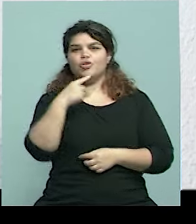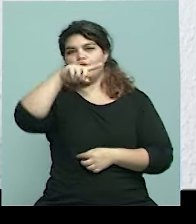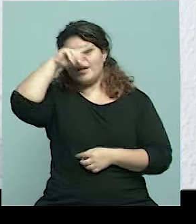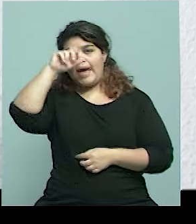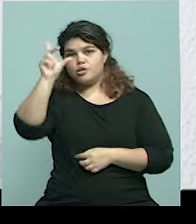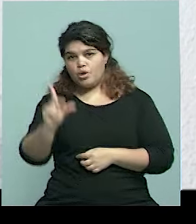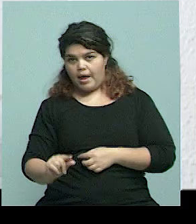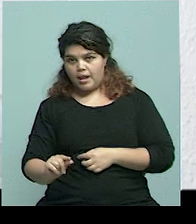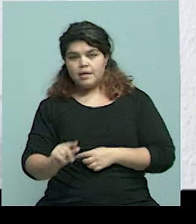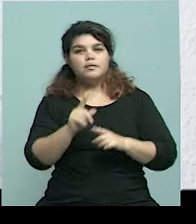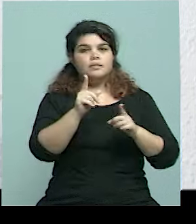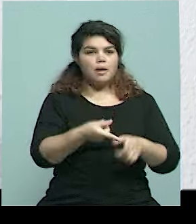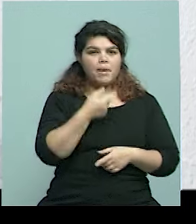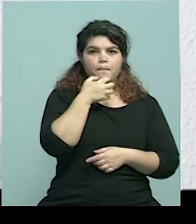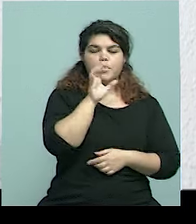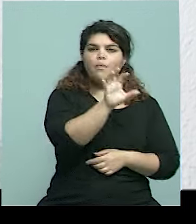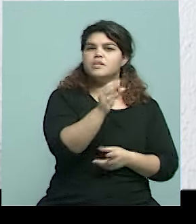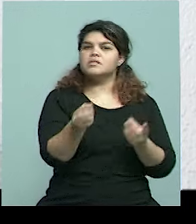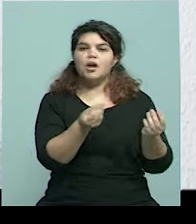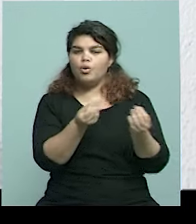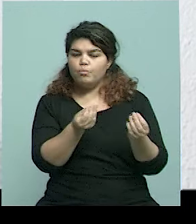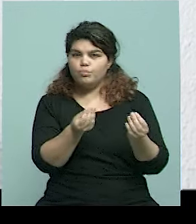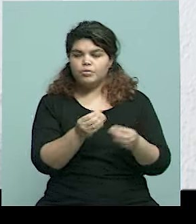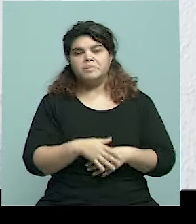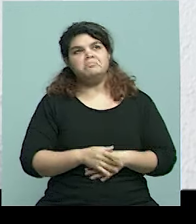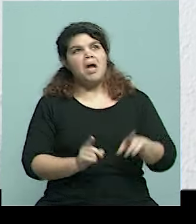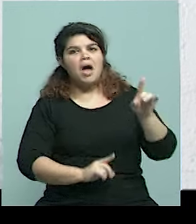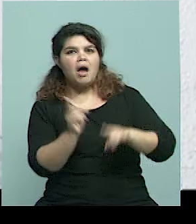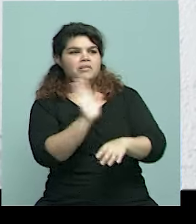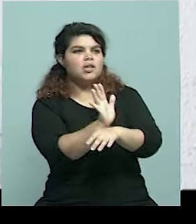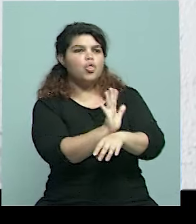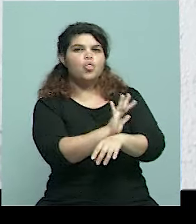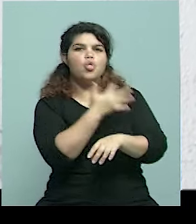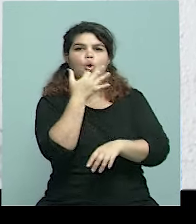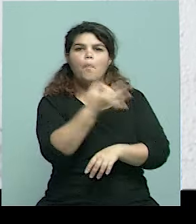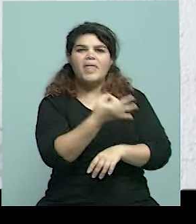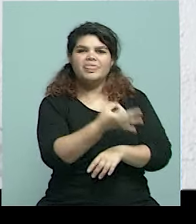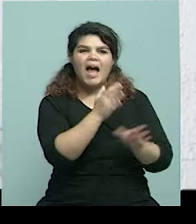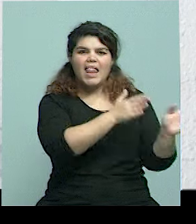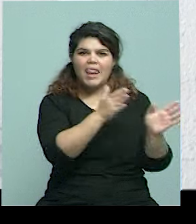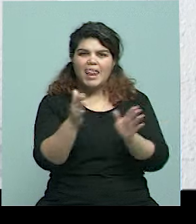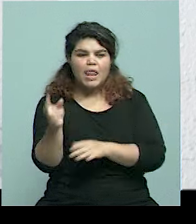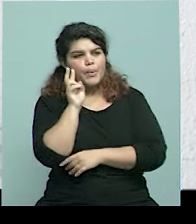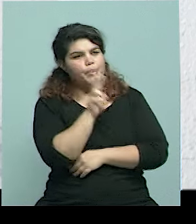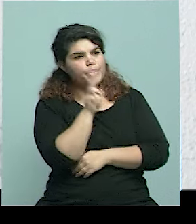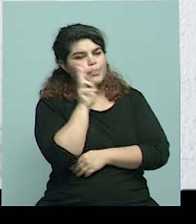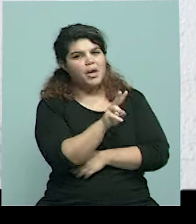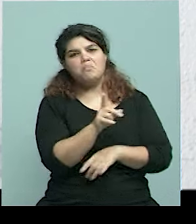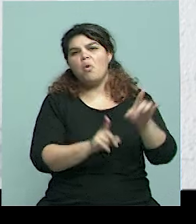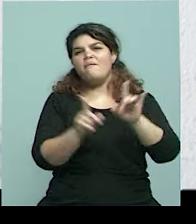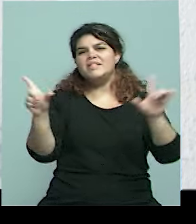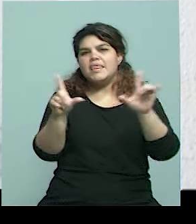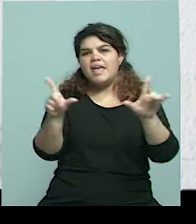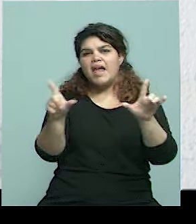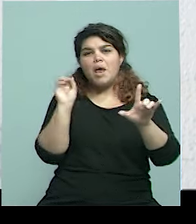uno, no sé, puede ver a través de documentales o a través de la televisión que se hacen